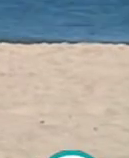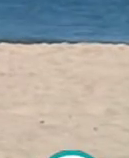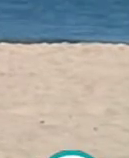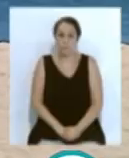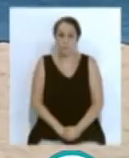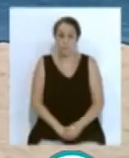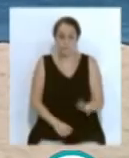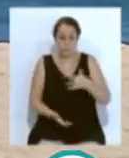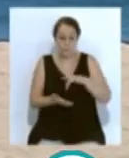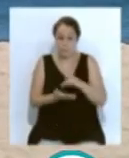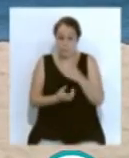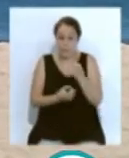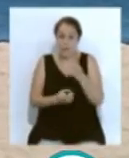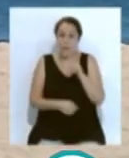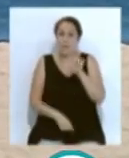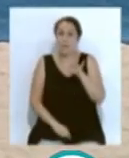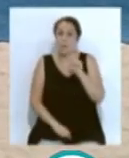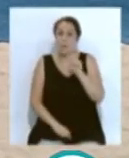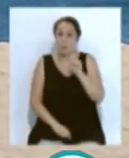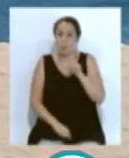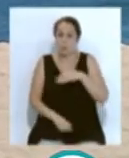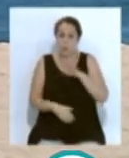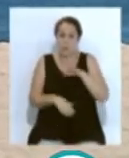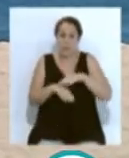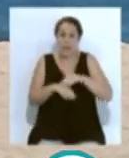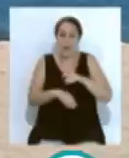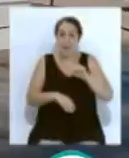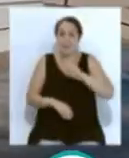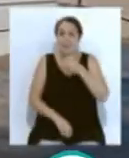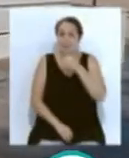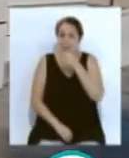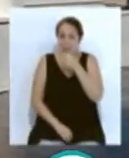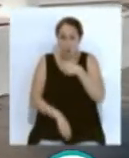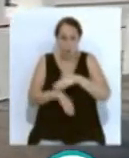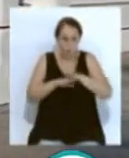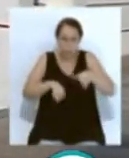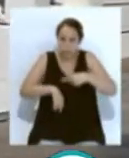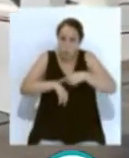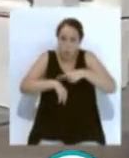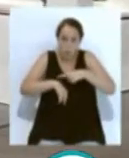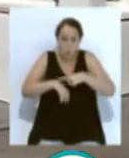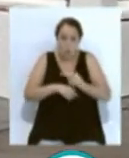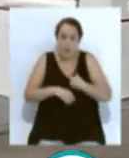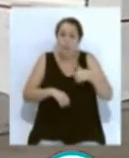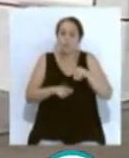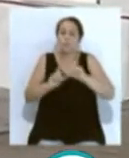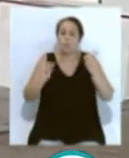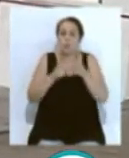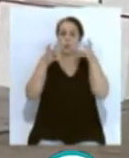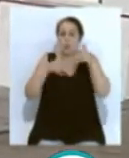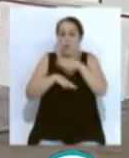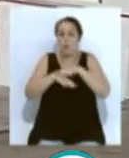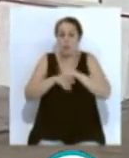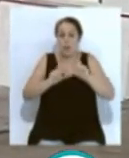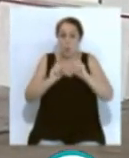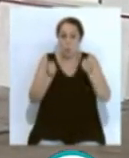Y cuando quedan algo más de 15 minutos para llegar a las 3 de la tarde, una última hora que acabamos de conocer. El Consejo de Gobierno de la Junta, celebrado esta